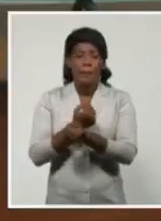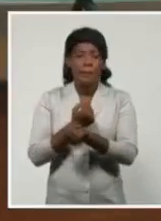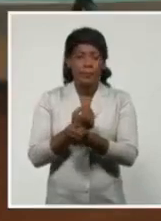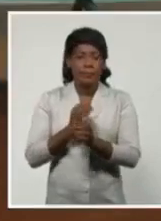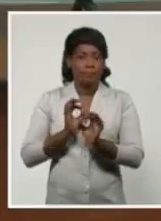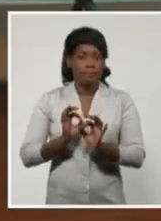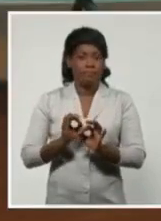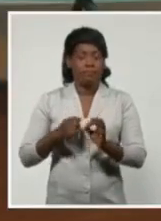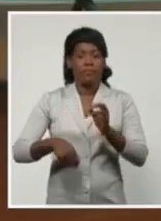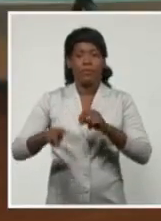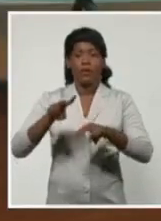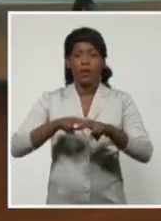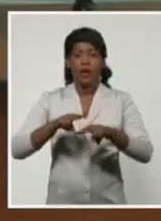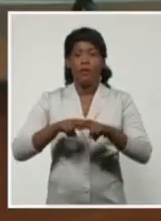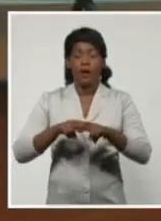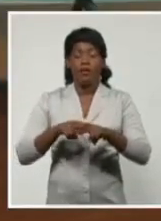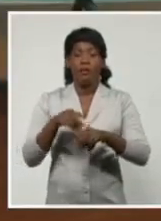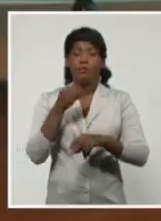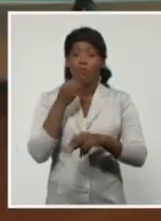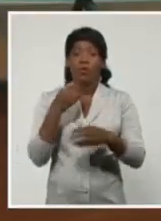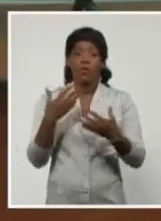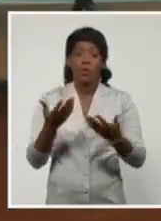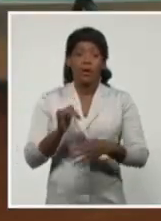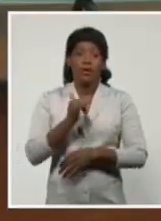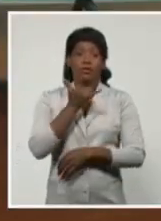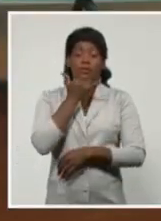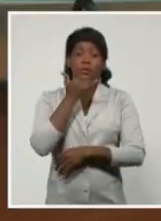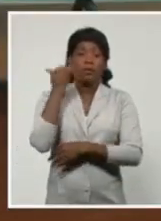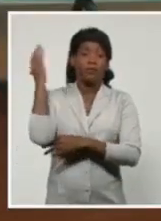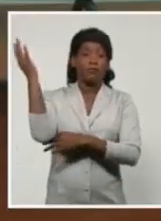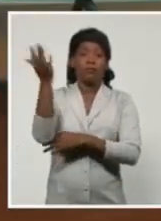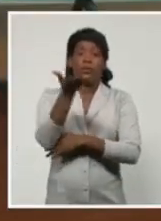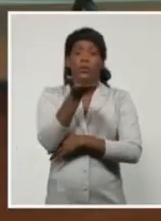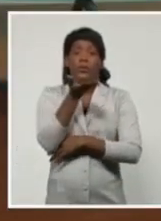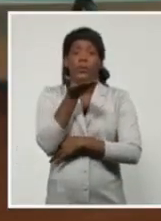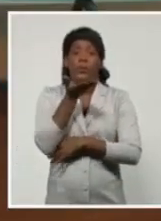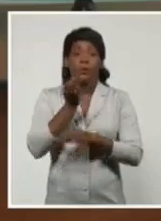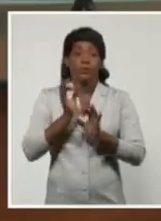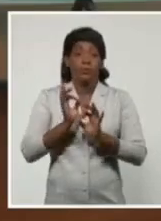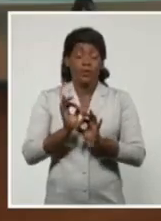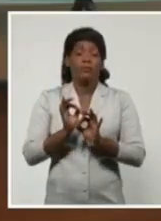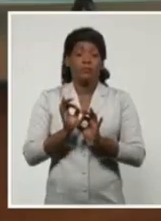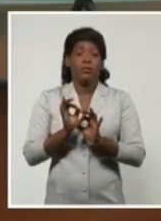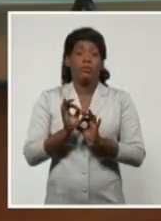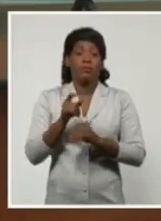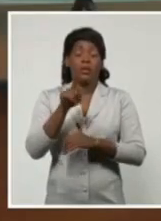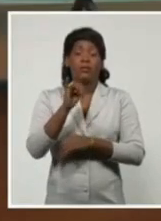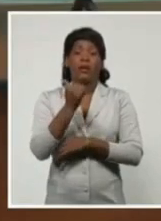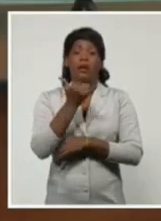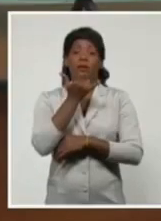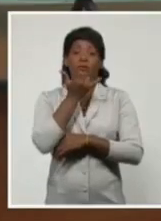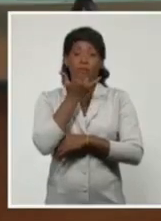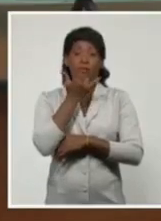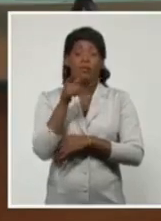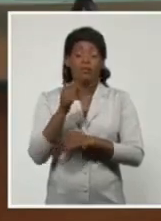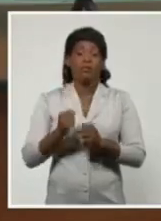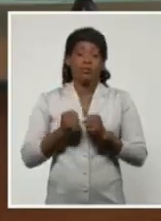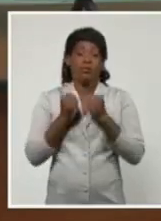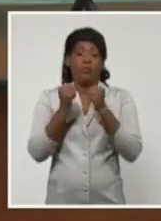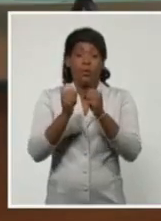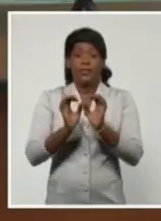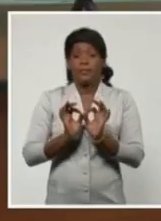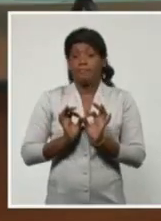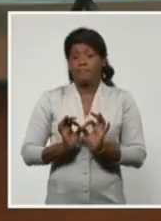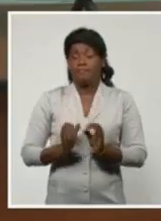Aquí en la capital, el viento. El viento porque es un viento de tormenta tropical, pero es un viento que se va intensificando